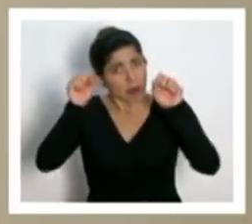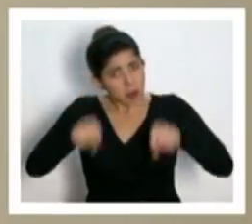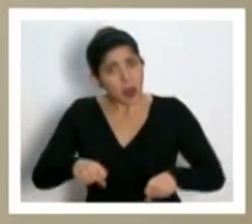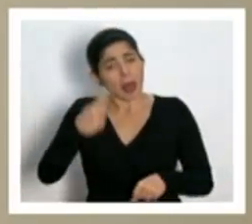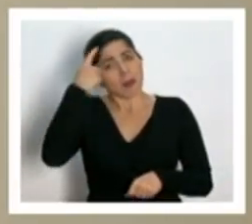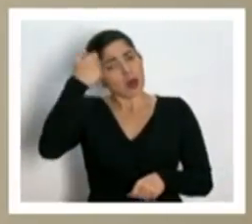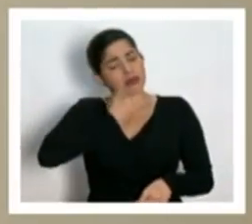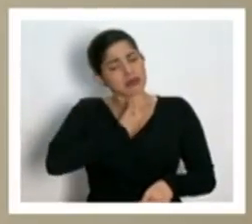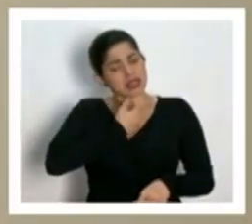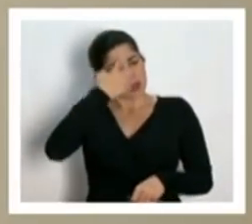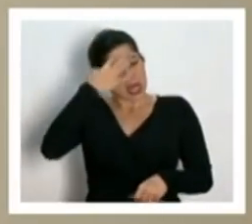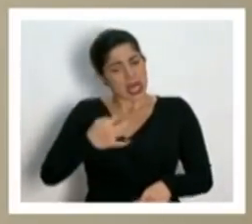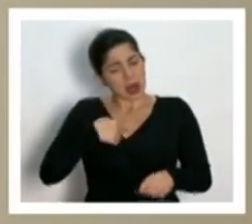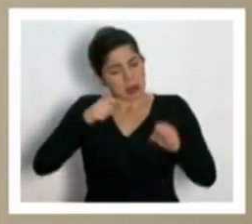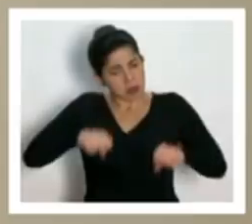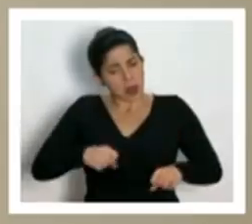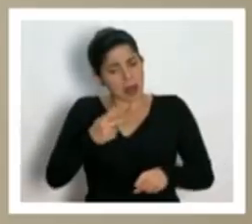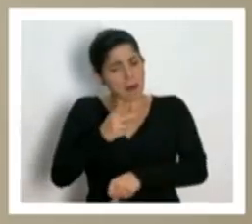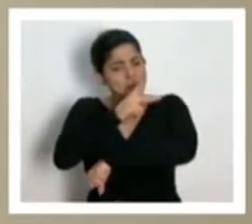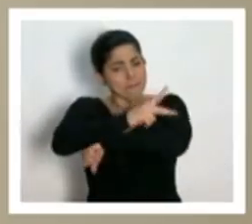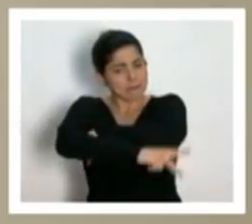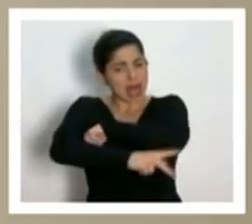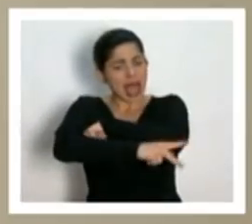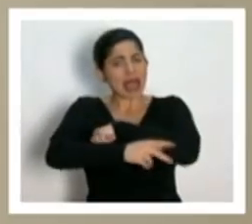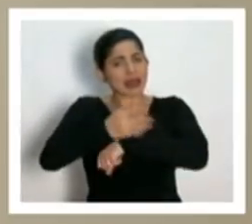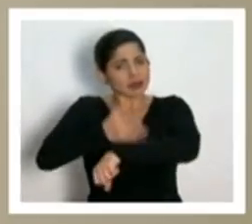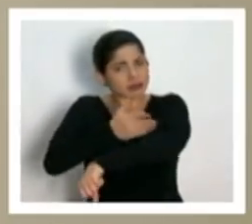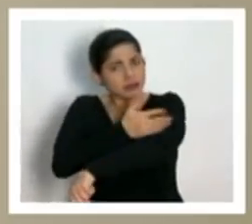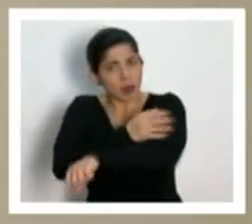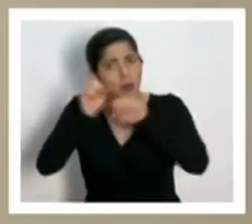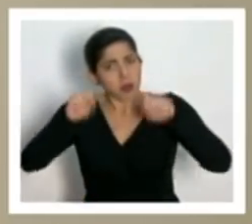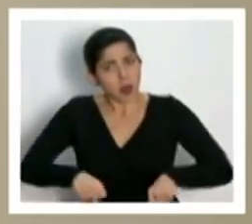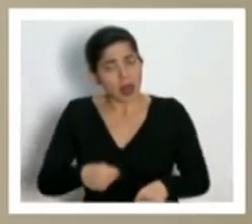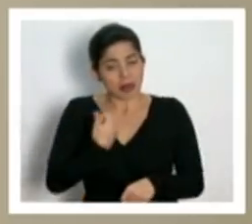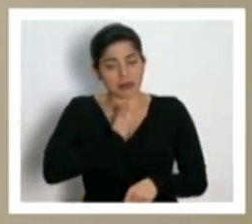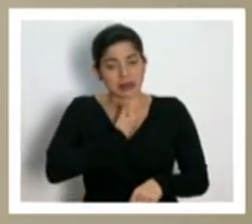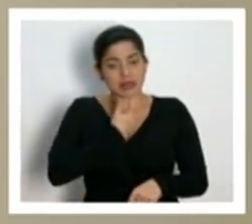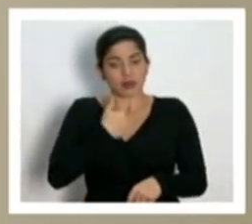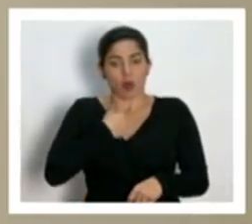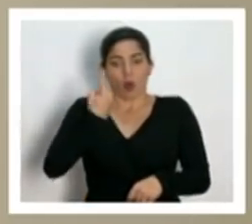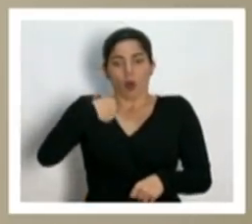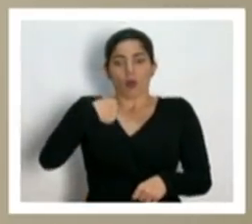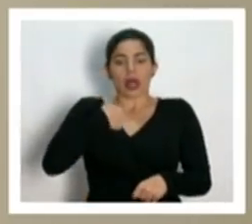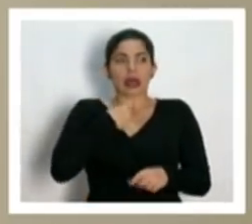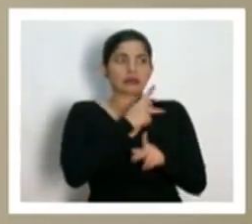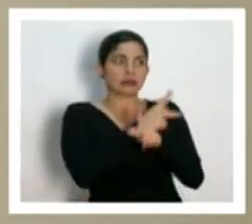creemos que podemos salir adelante como país y porque tenemos una obligación en realidad con la gente más vulnerable